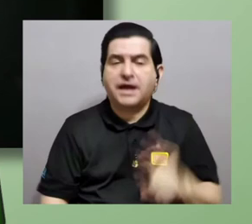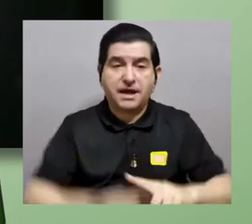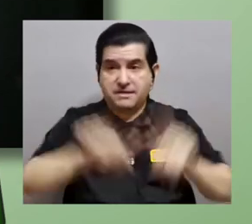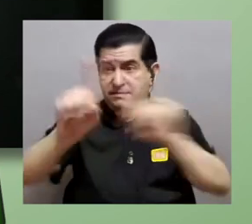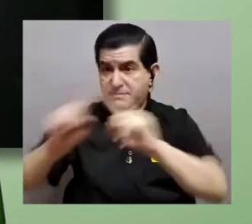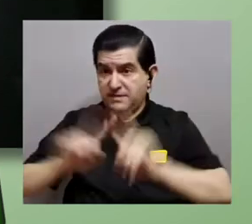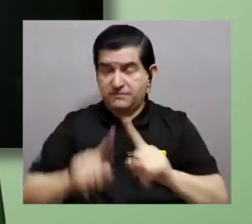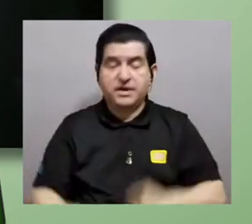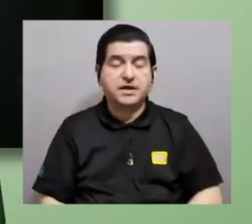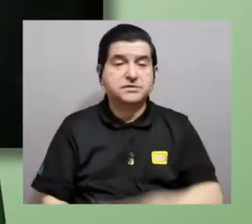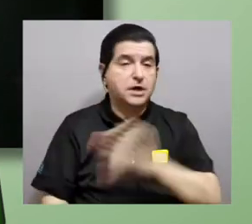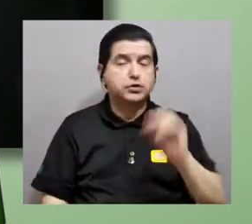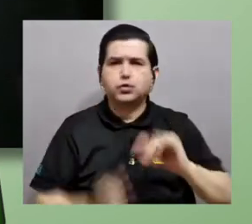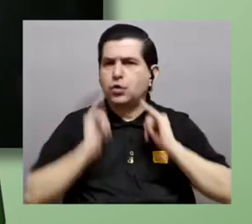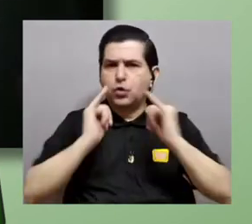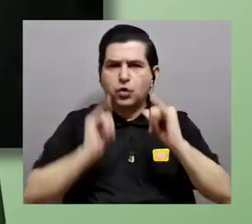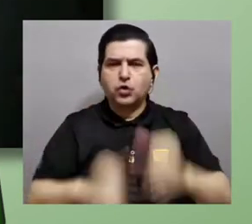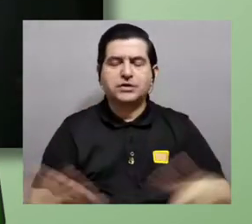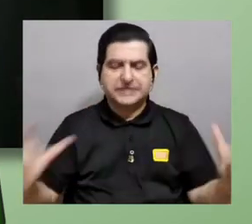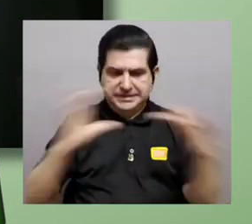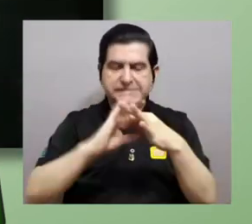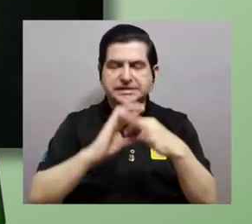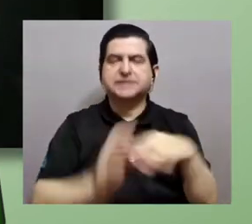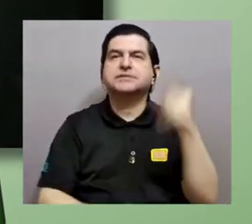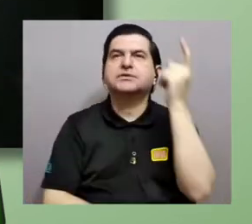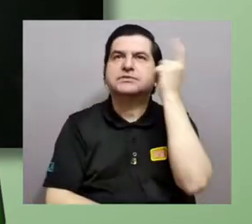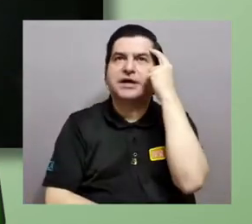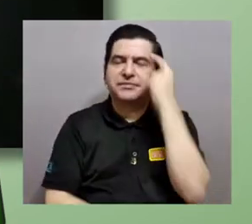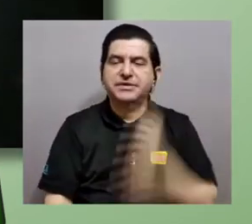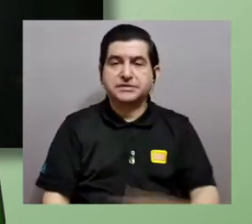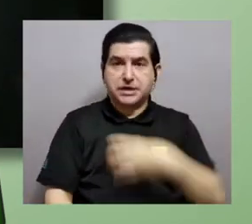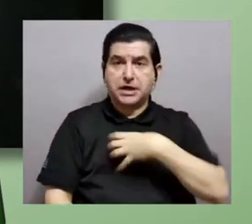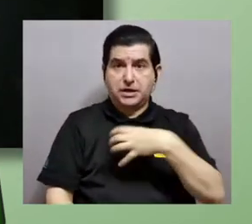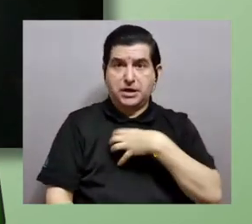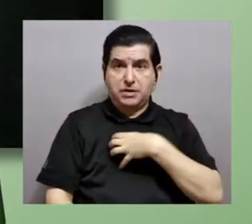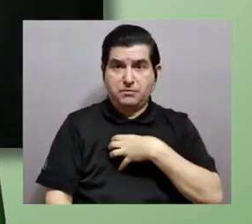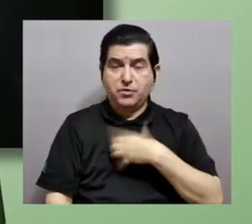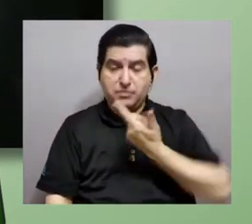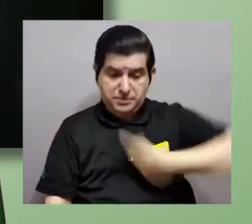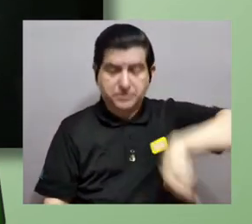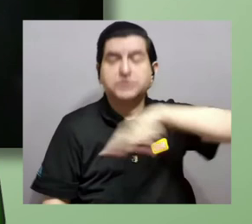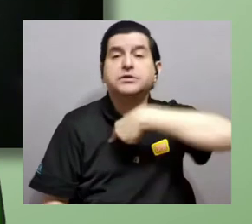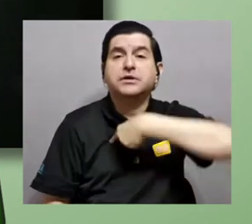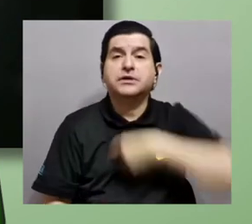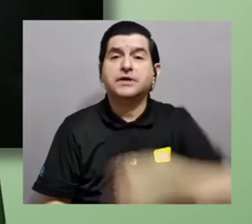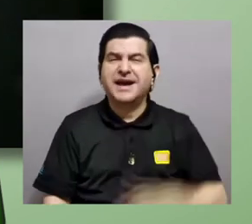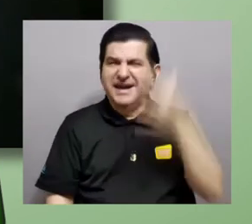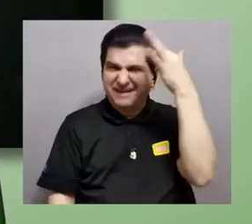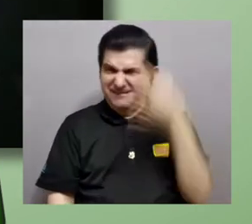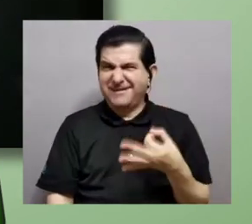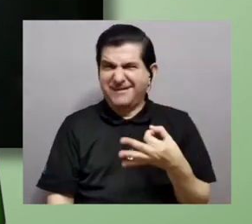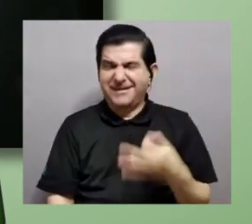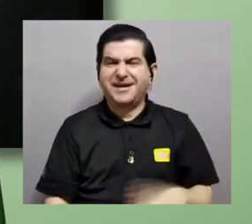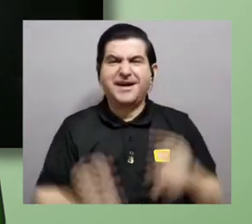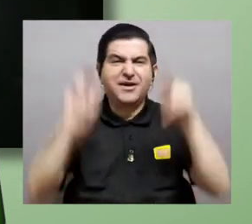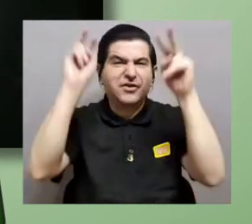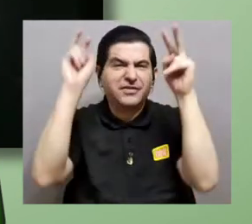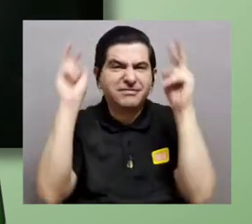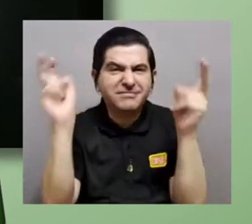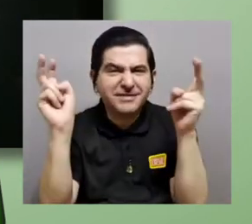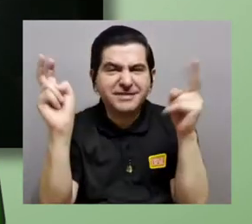las diferencias y las no diferencias entre los sexos cuando pensamos en nuestra propia especie, así que creo que es